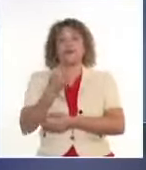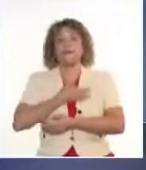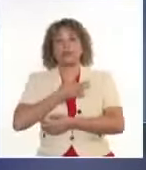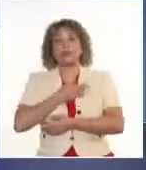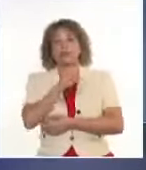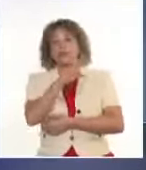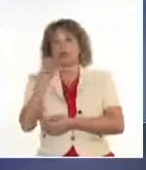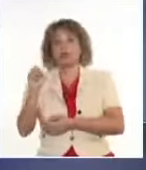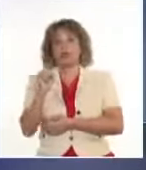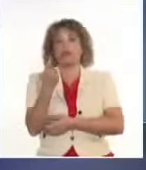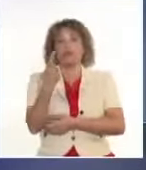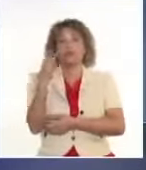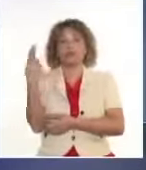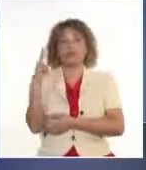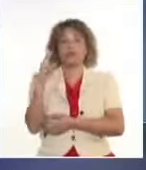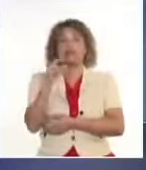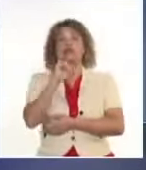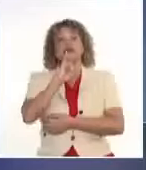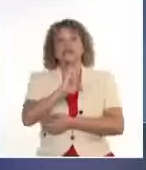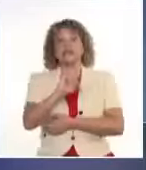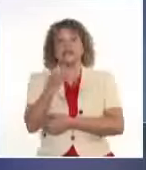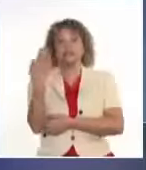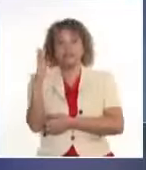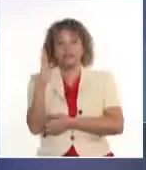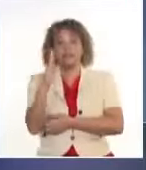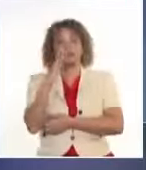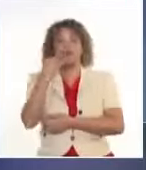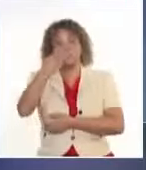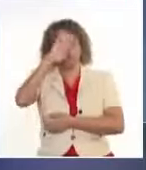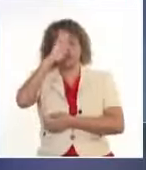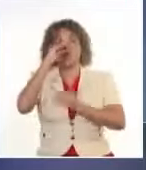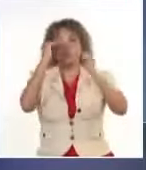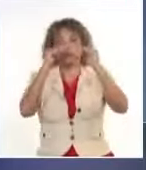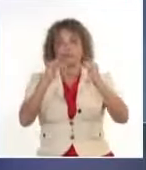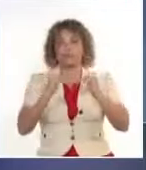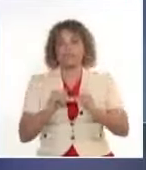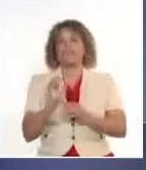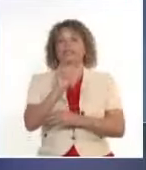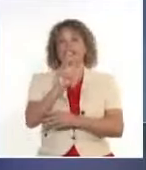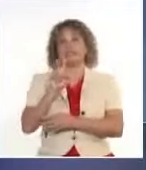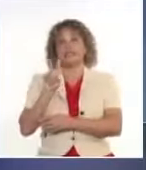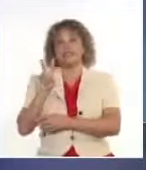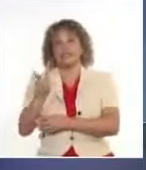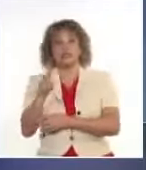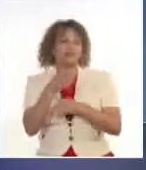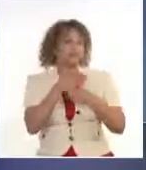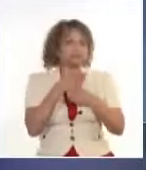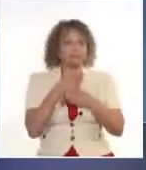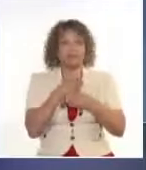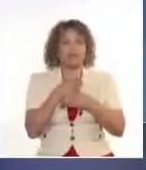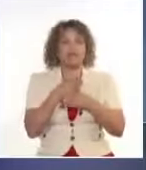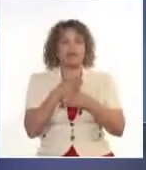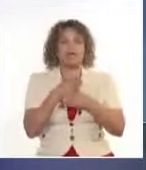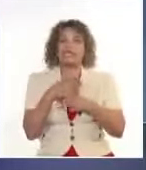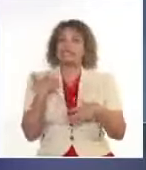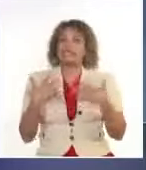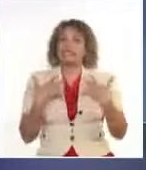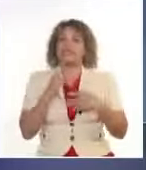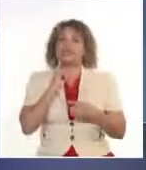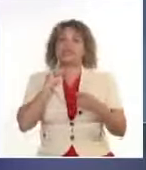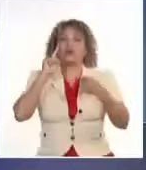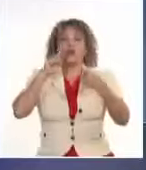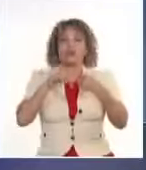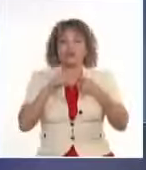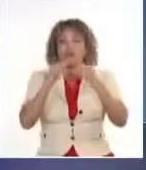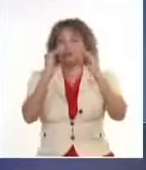una de plata y seis de bronce, ubicó a Cuba en el lugar 32 por países, lo que significó no satisfacer el propósito de